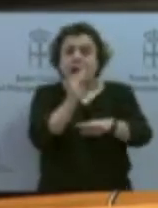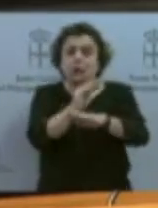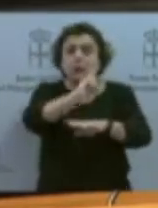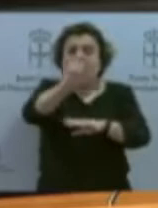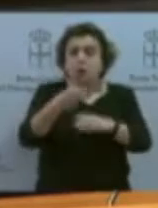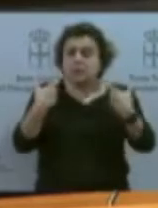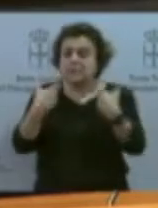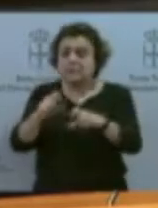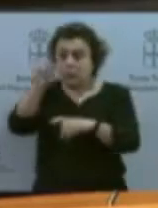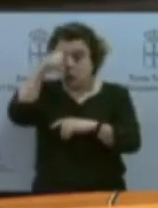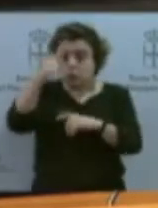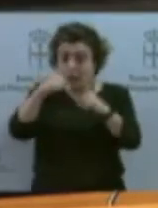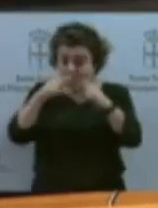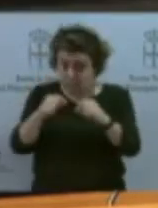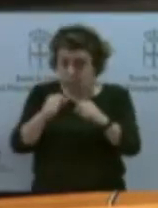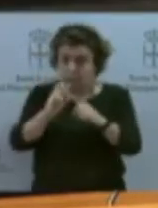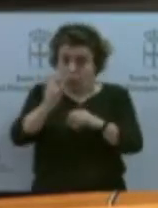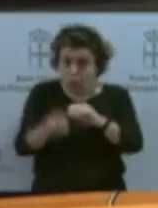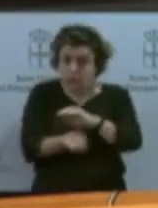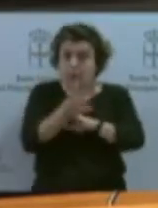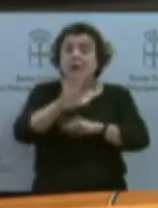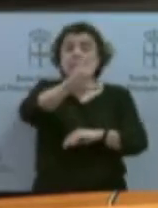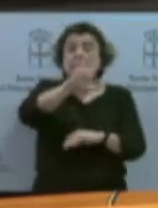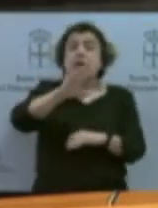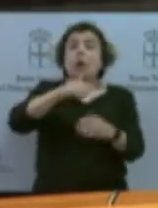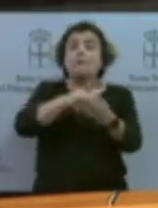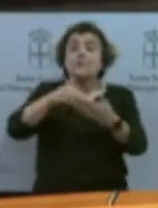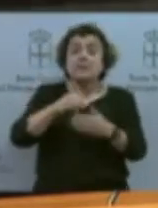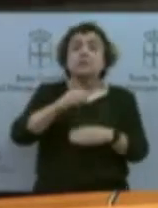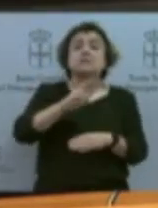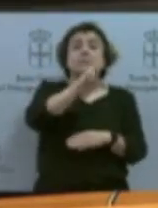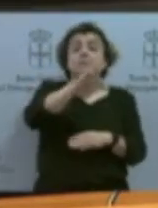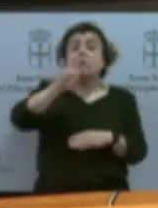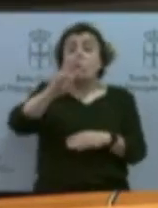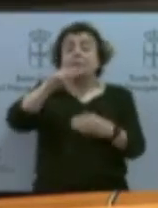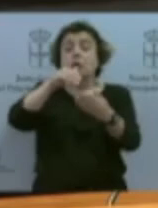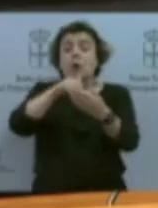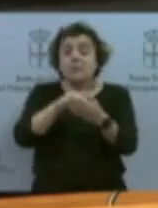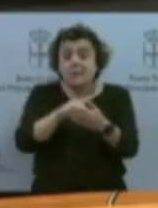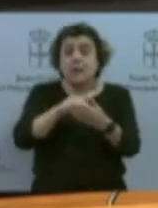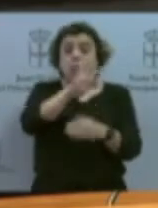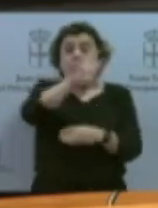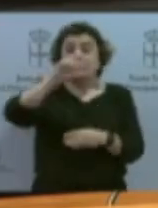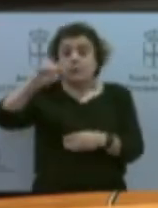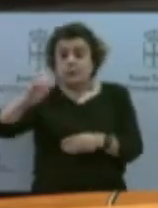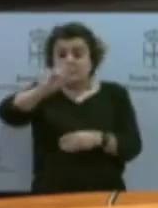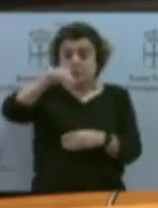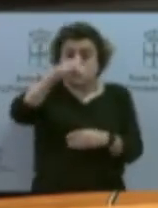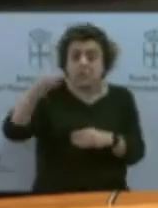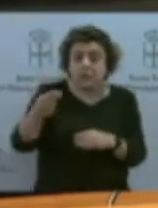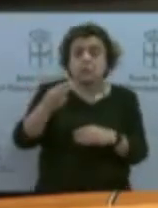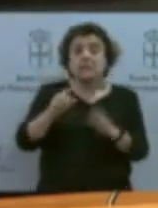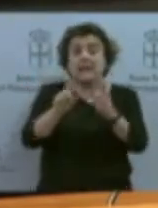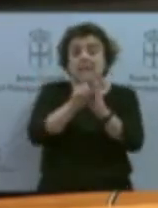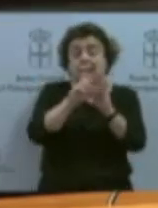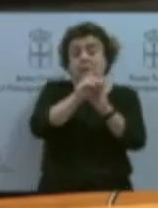5.024.400 euros, ayudes del Real Decreto y del 5 del 21 del 12 marzo. Gracias, consejera. Y que